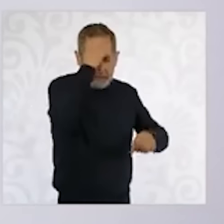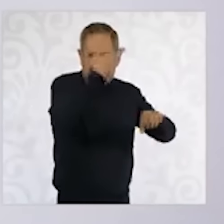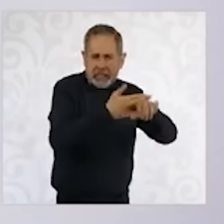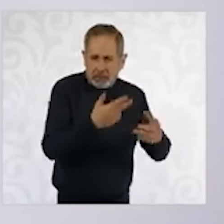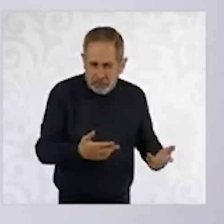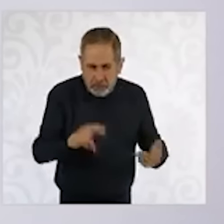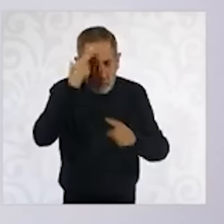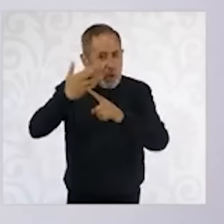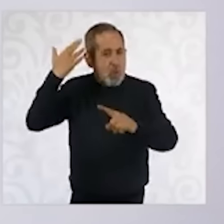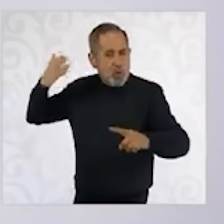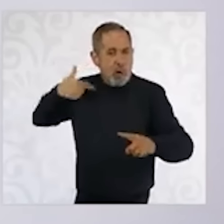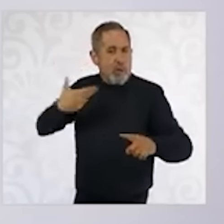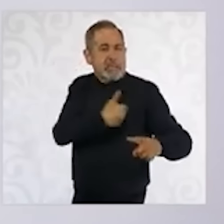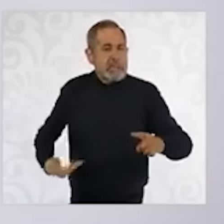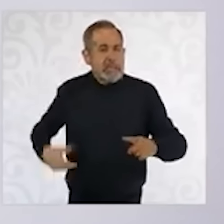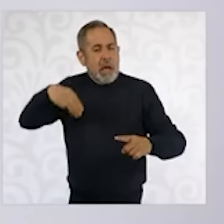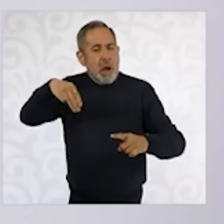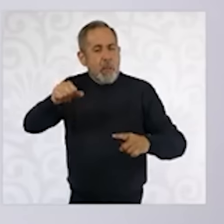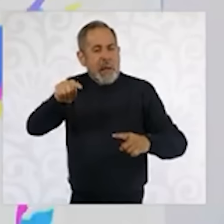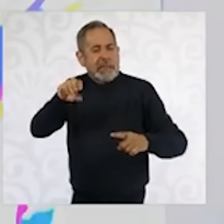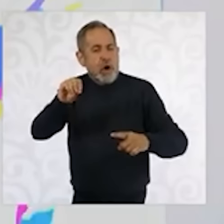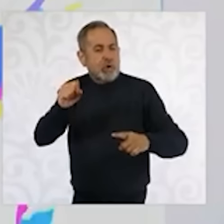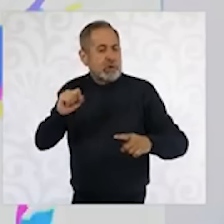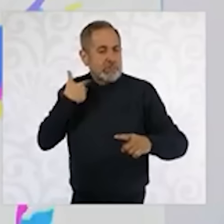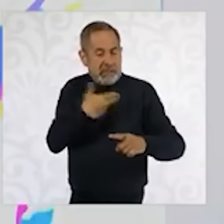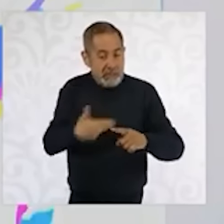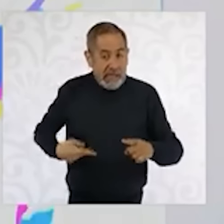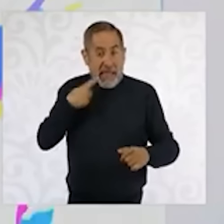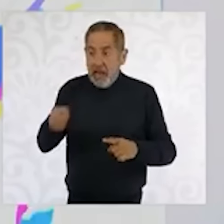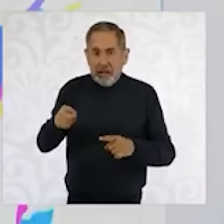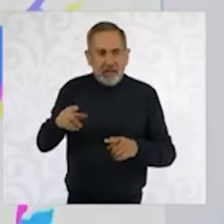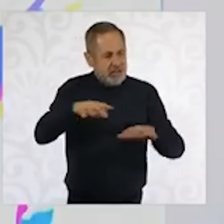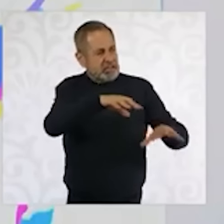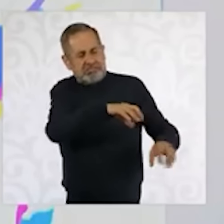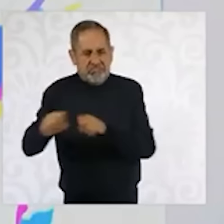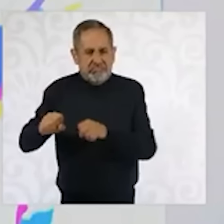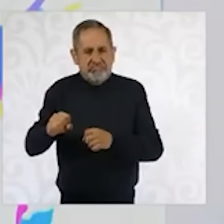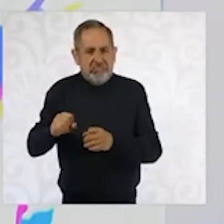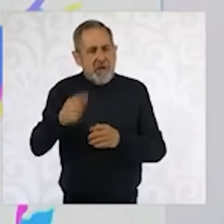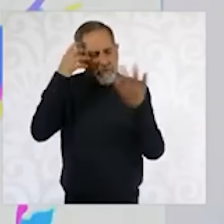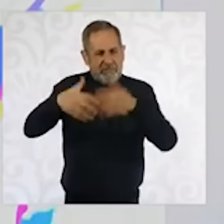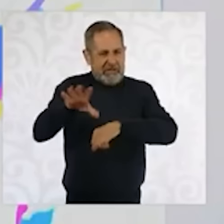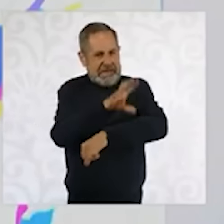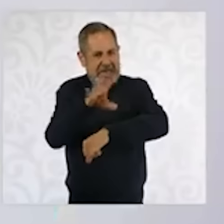Mateos en su carta al pueblo de México cuando nacionalizó la industria eléctrica?